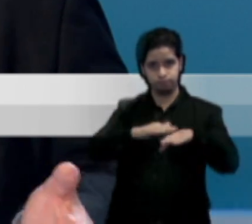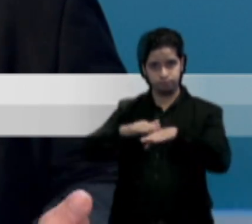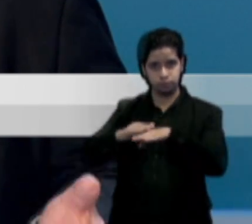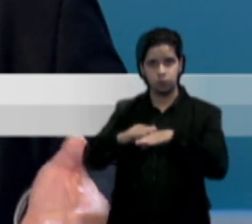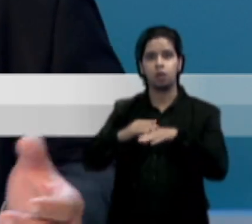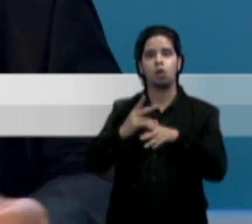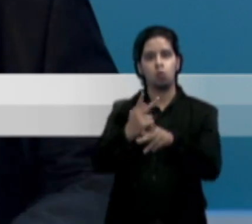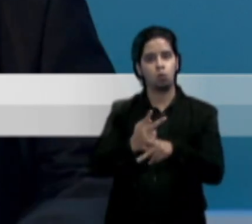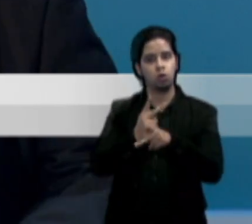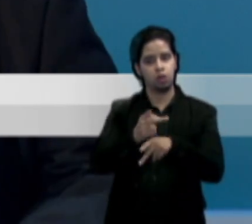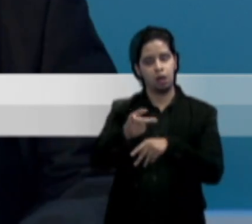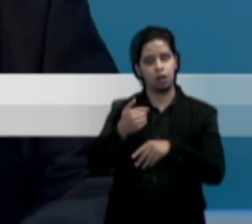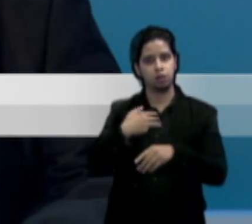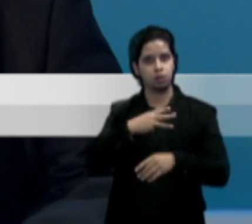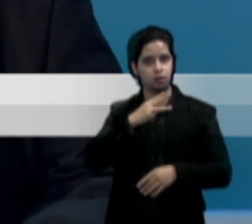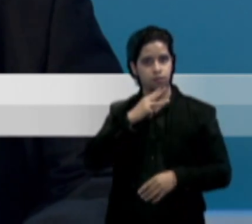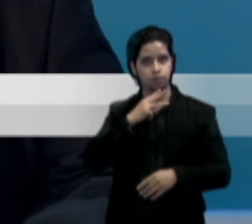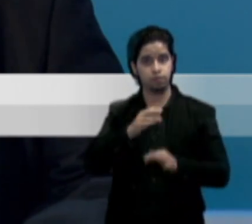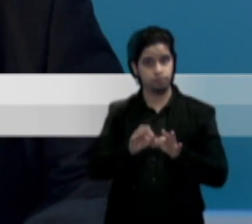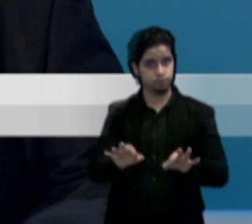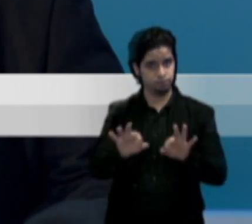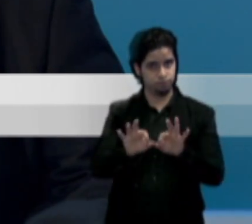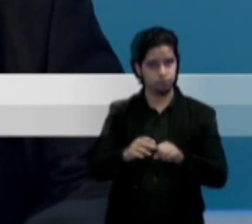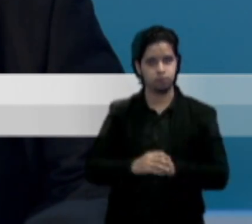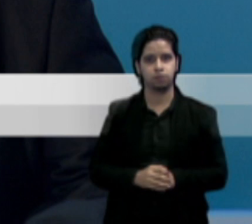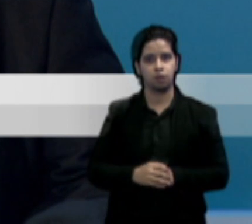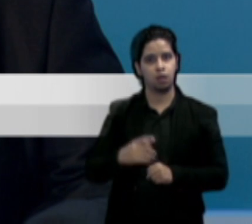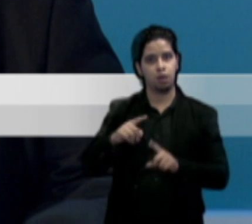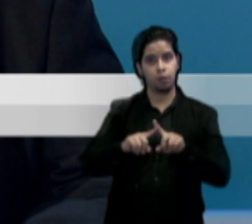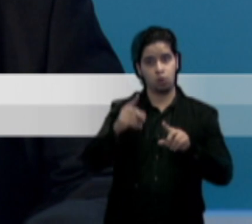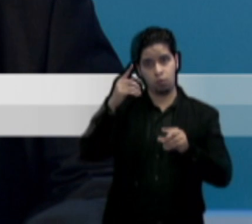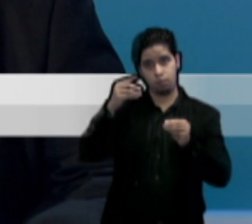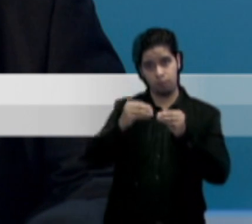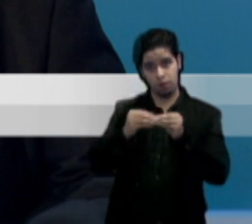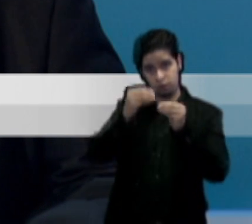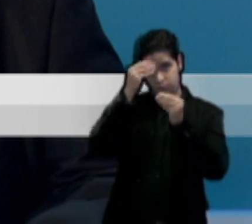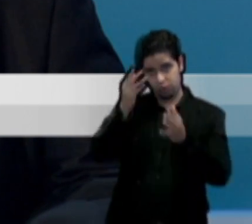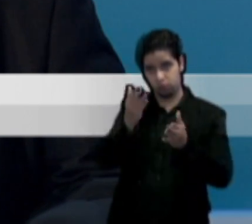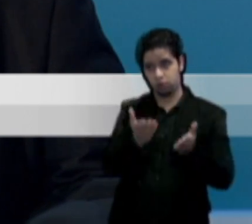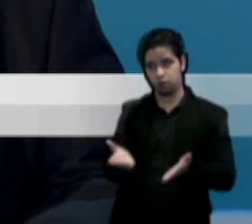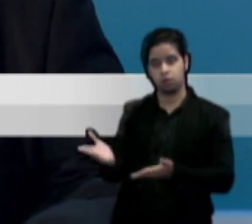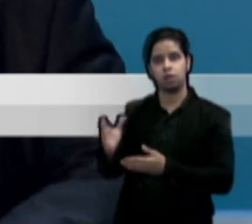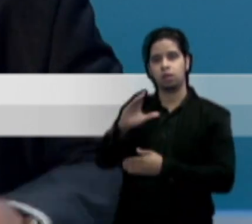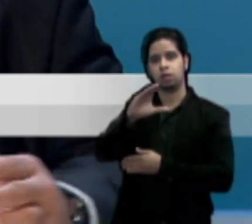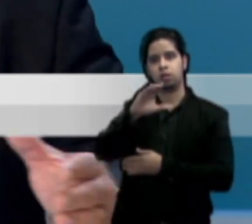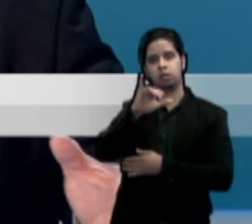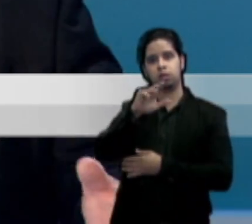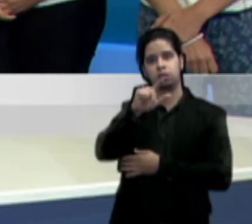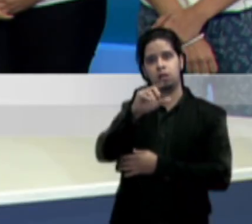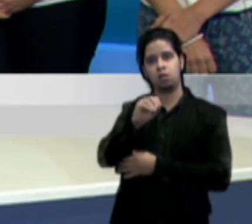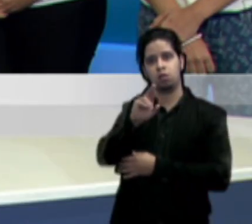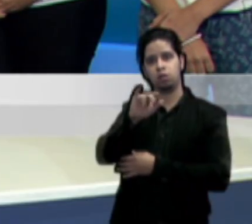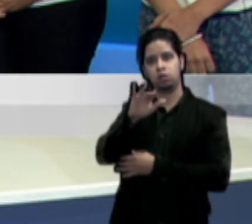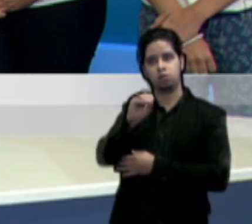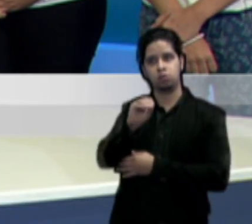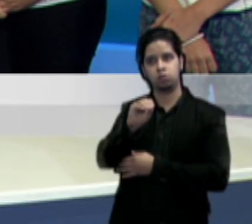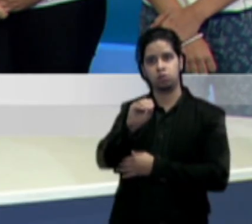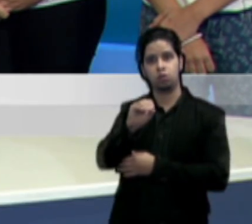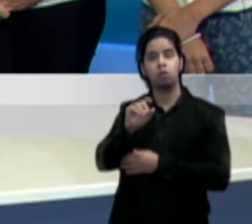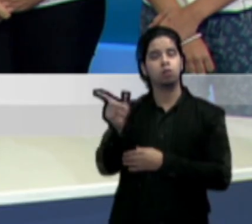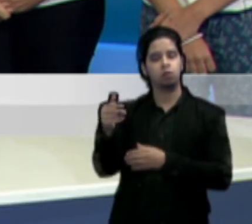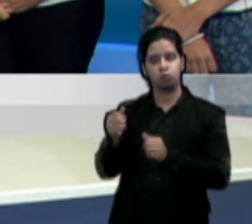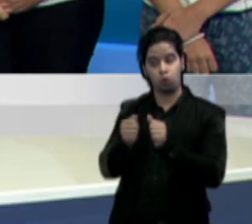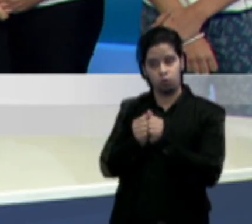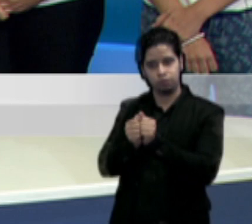cuidar este valioso recurso. Pero para ofrecernos más detalles nos acompaña Cielos Ríos. Aquí le damos la bienvenida acompañada a su vez de varias